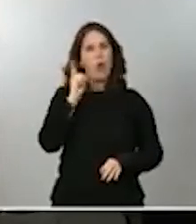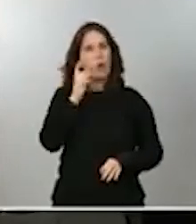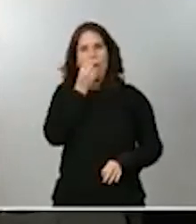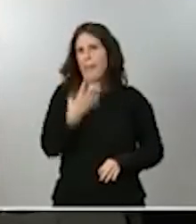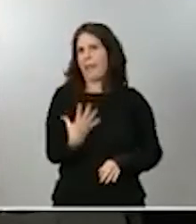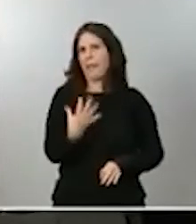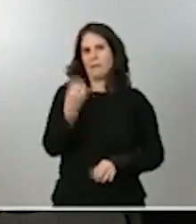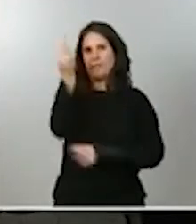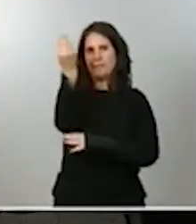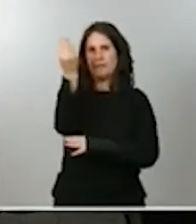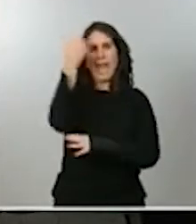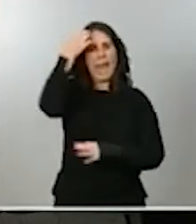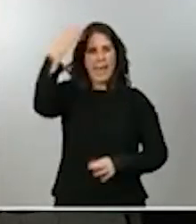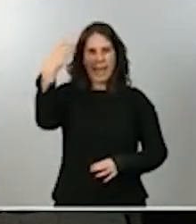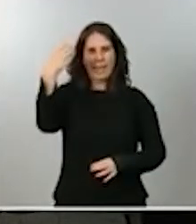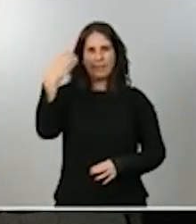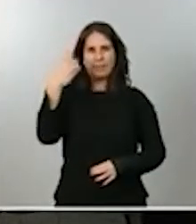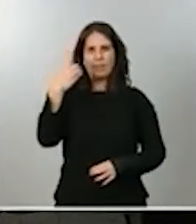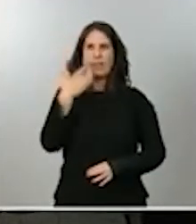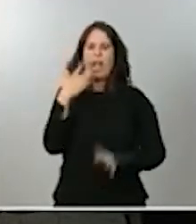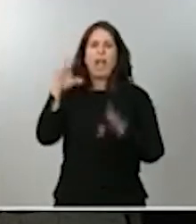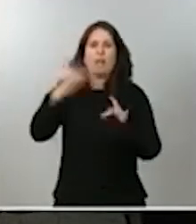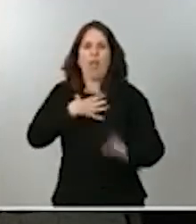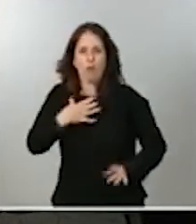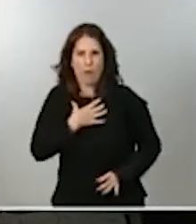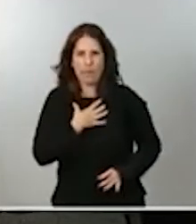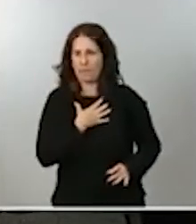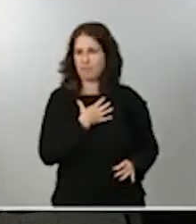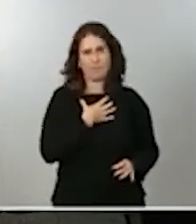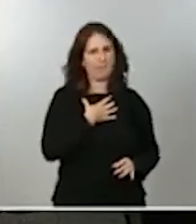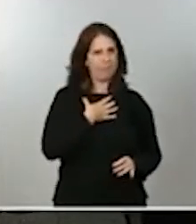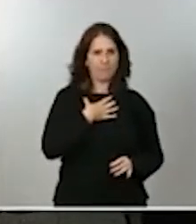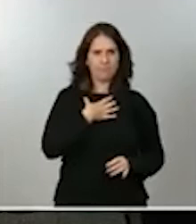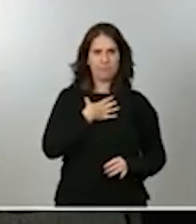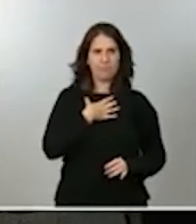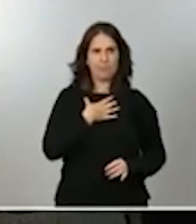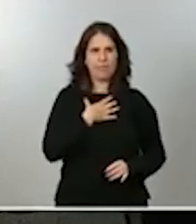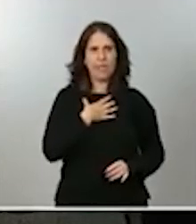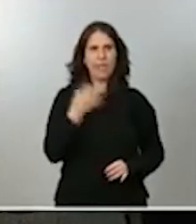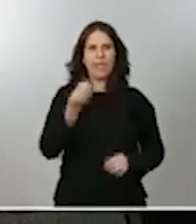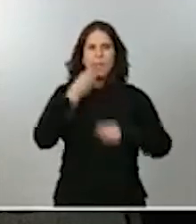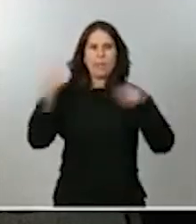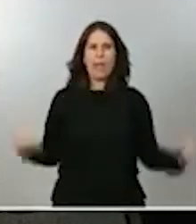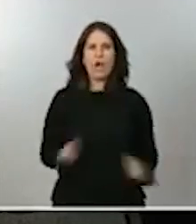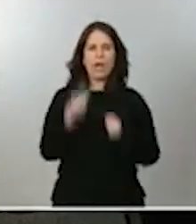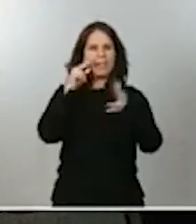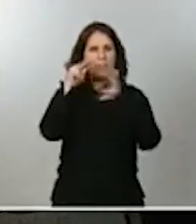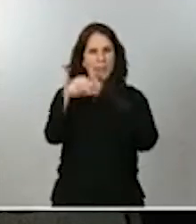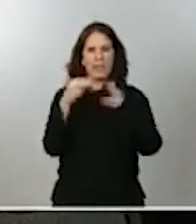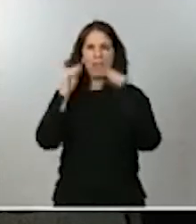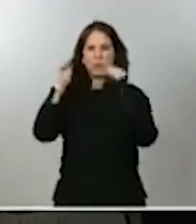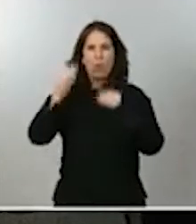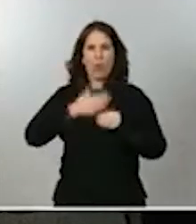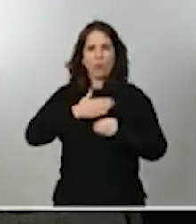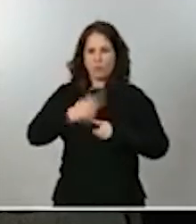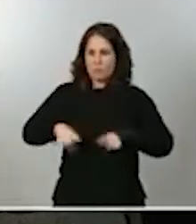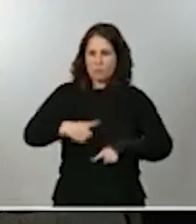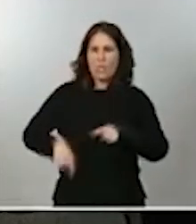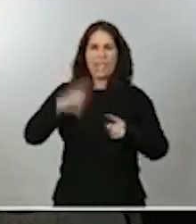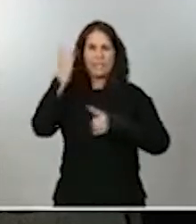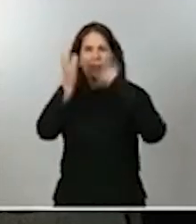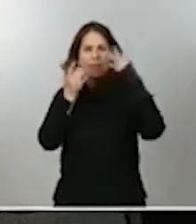rey sea inviolable o que se debe mejorar la transparencia sobre los bienes, propiedades y actividades de la familia real?